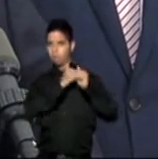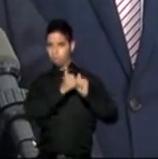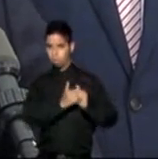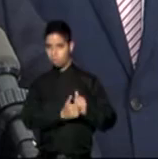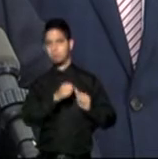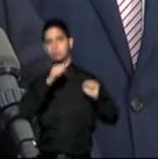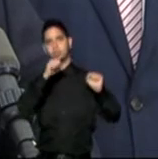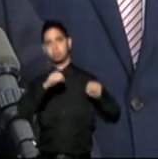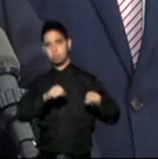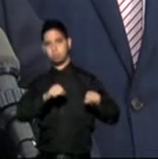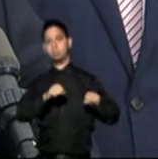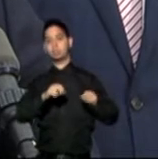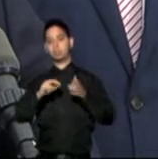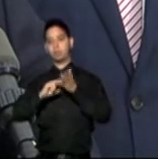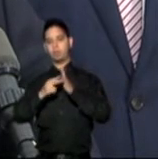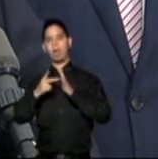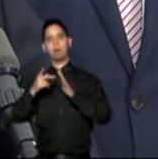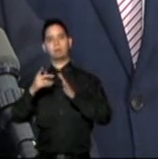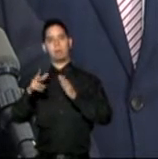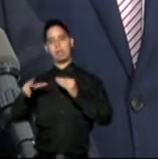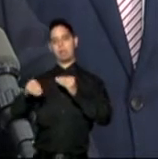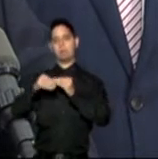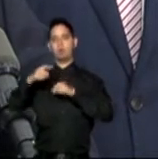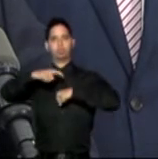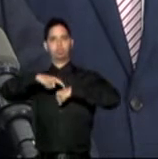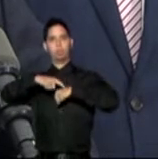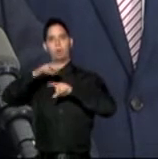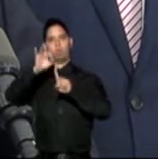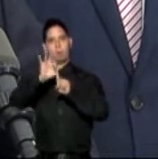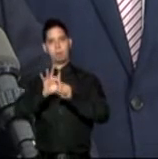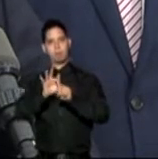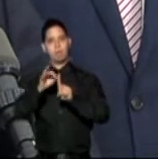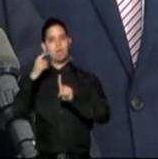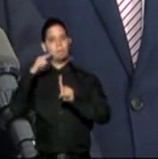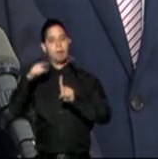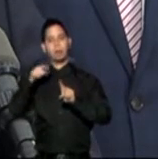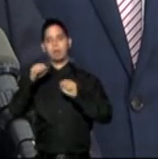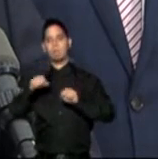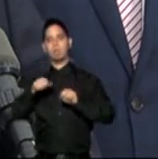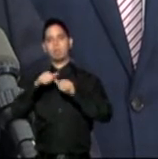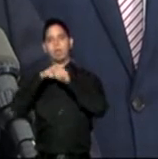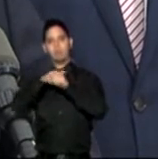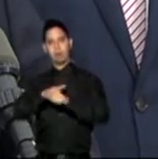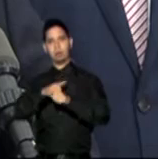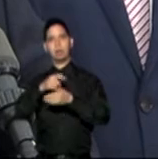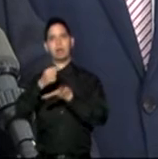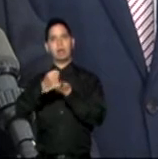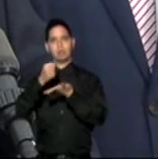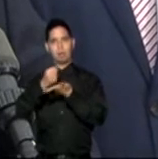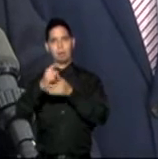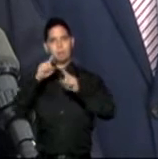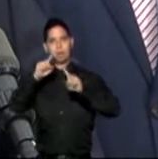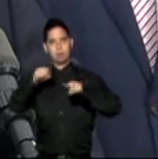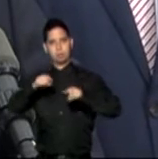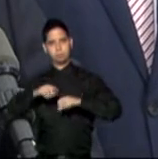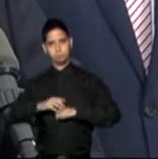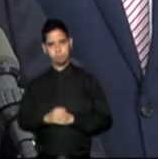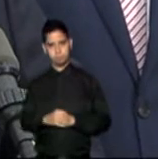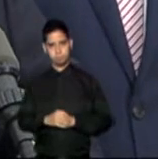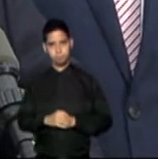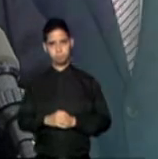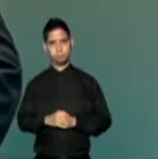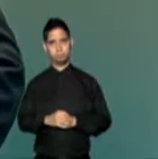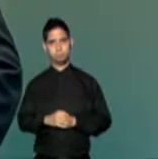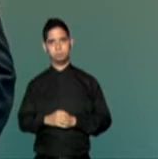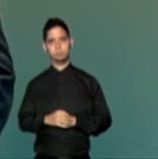se le debe otorgar un término adicional para que cumpla con esta última condición establecida en el indulto otorgado por el gobernador García